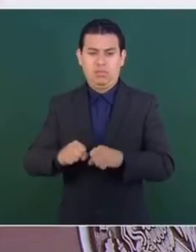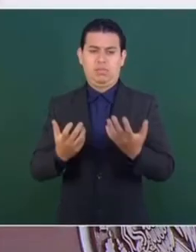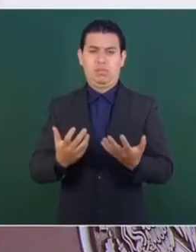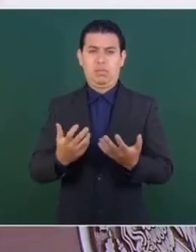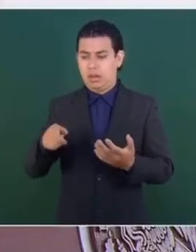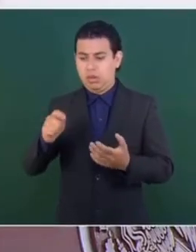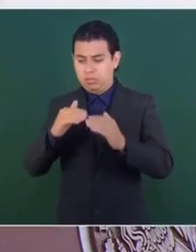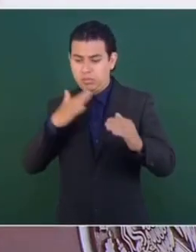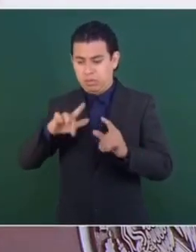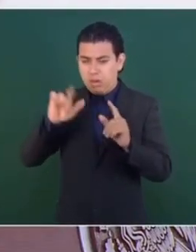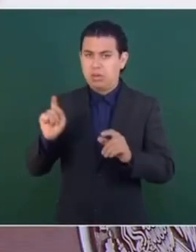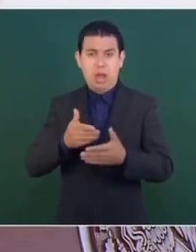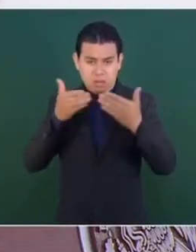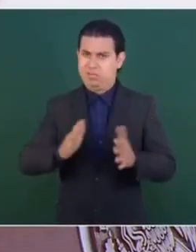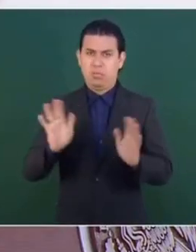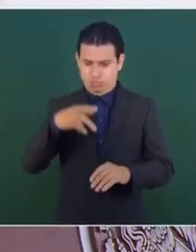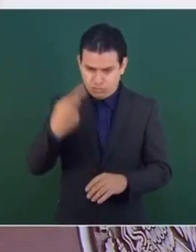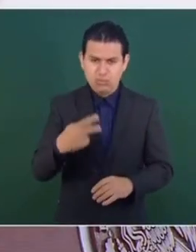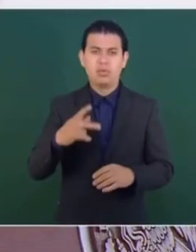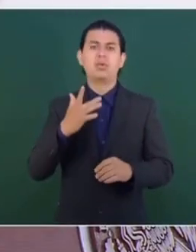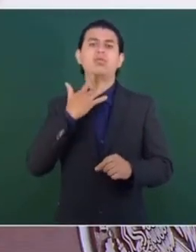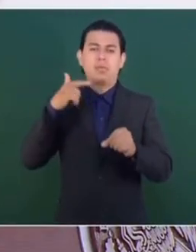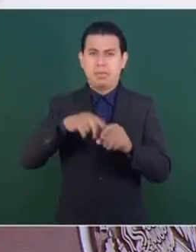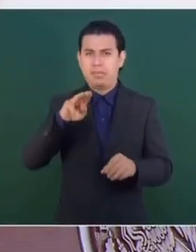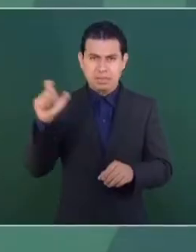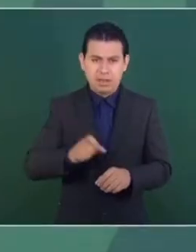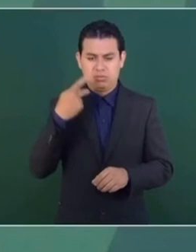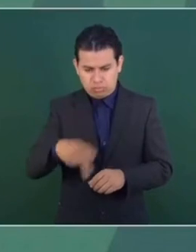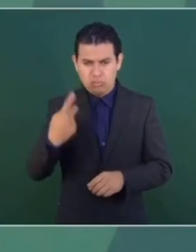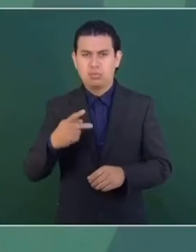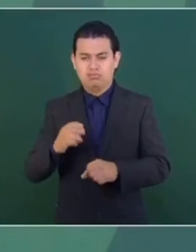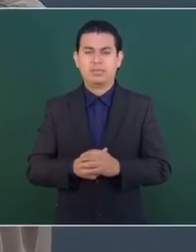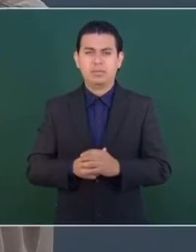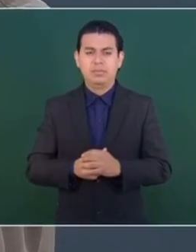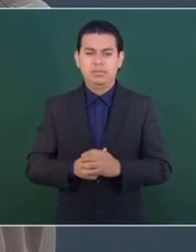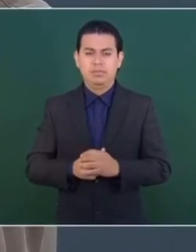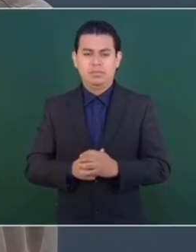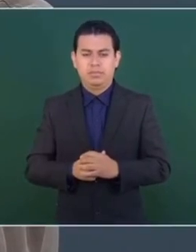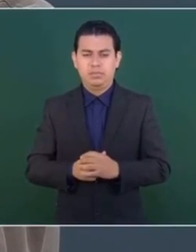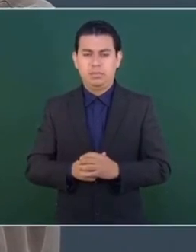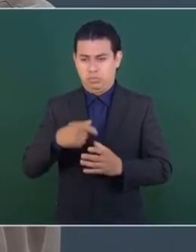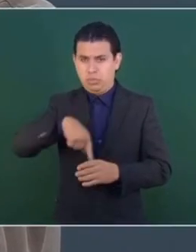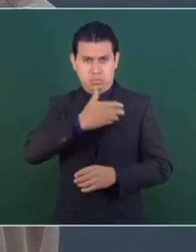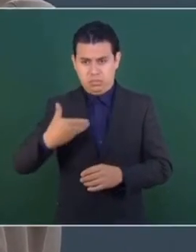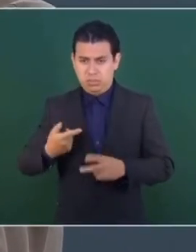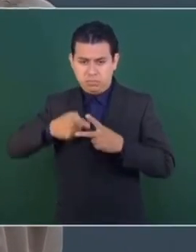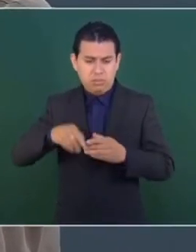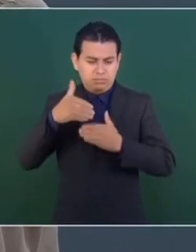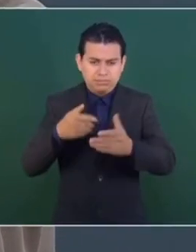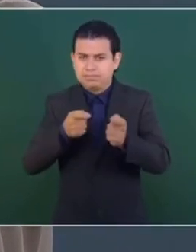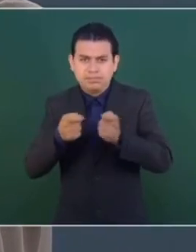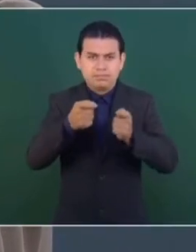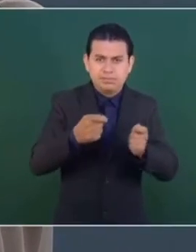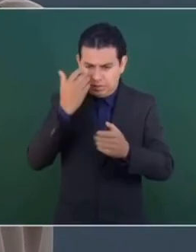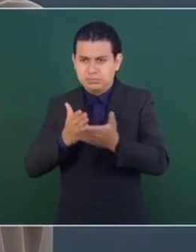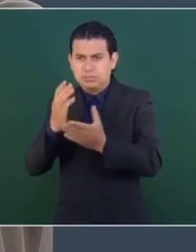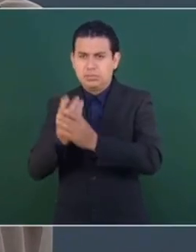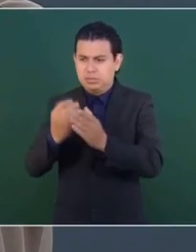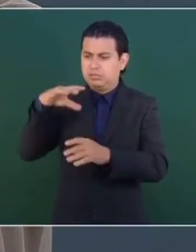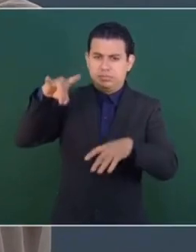procesara la materia prima en el país. Ahora, hay un cambio. Vamos a producir las gasolinas en México. Cuando llegamos al gobierno, procesaban las seis refinerías